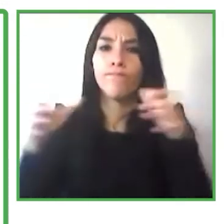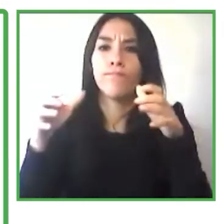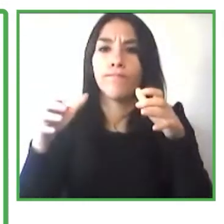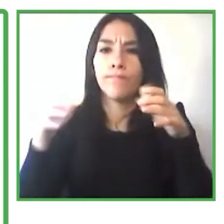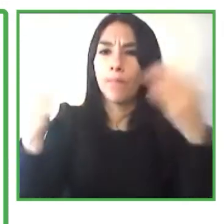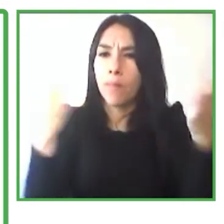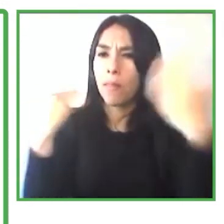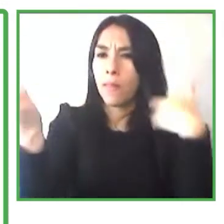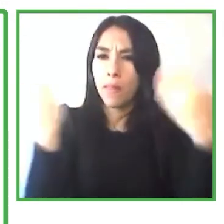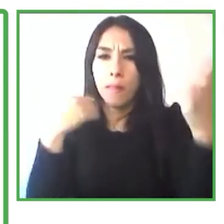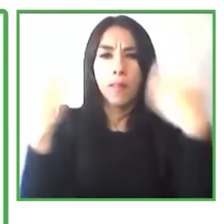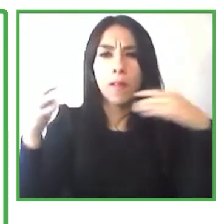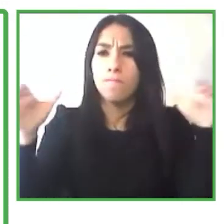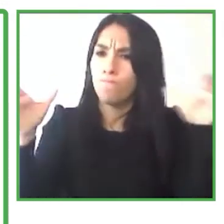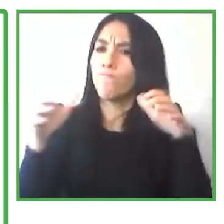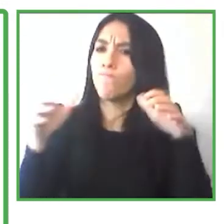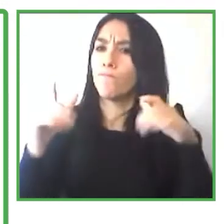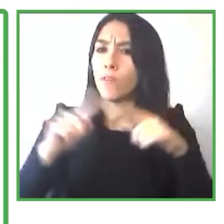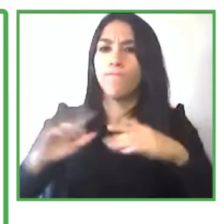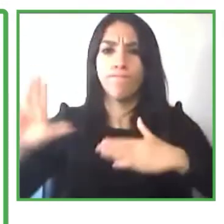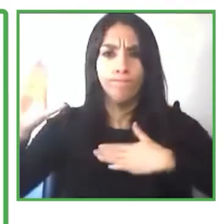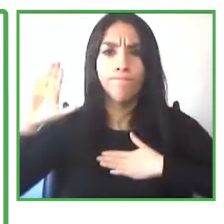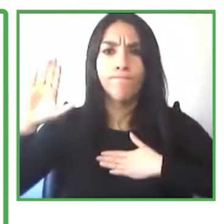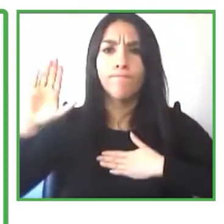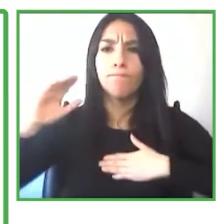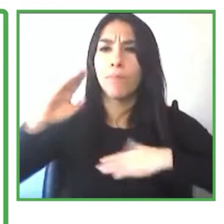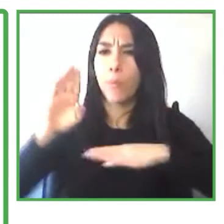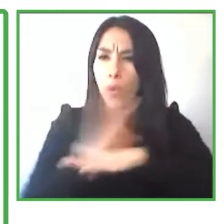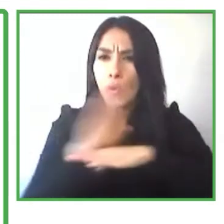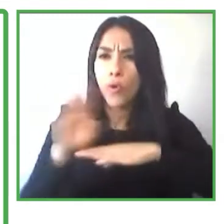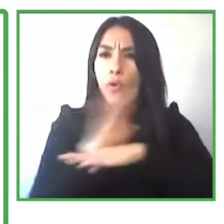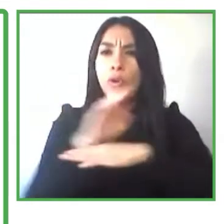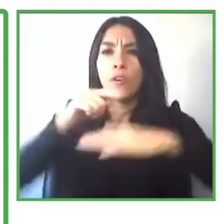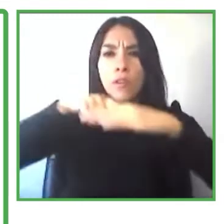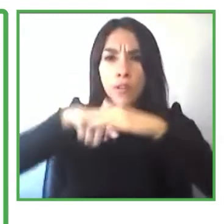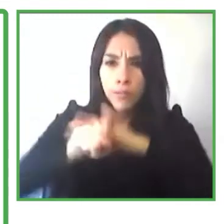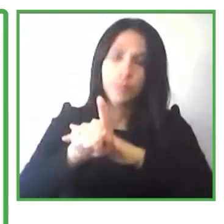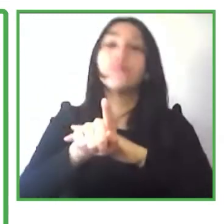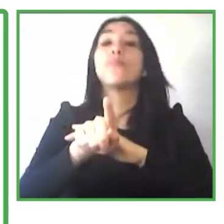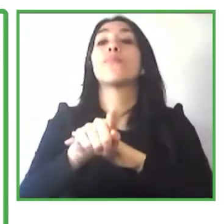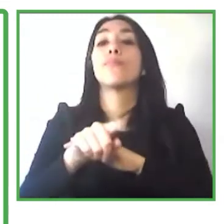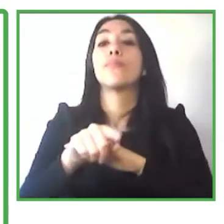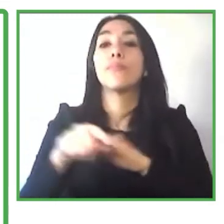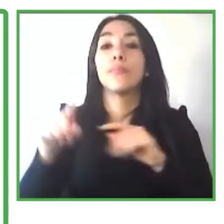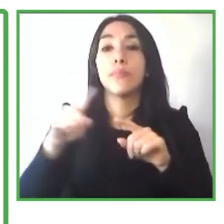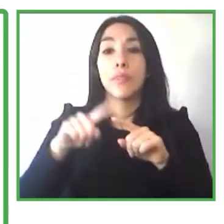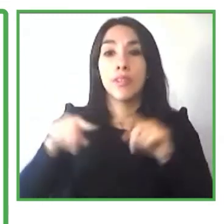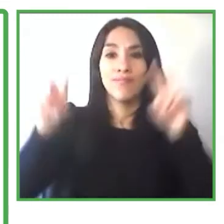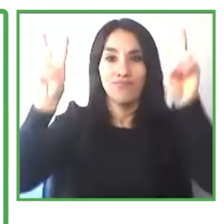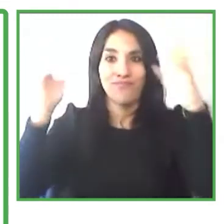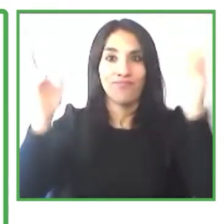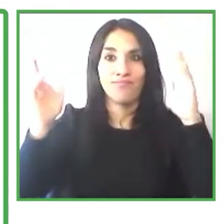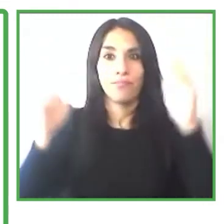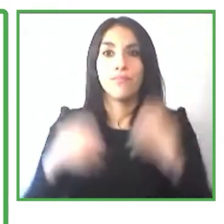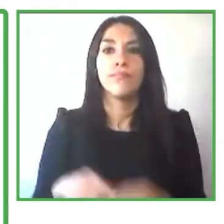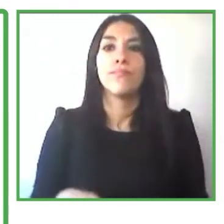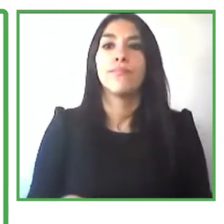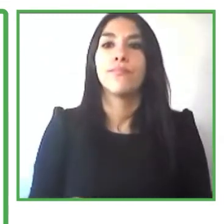también sobre el sesgo en la